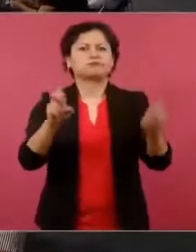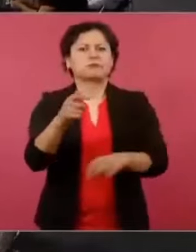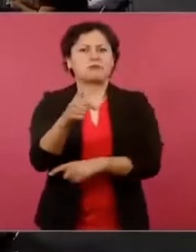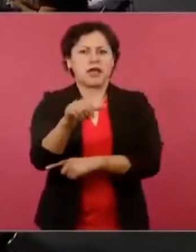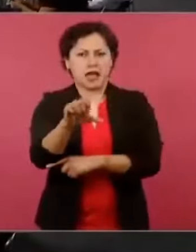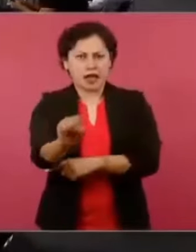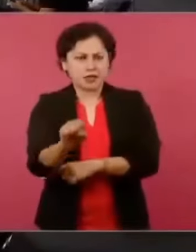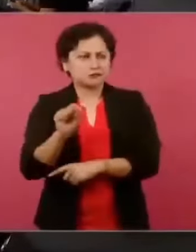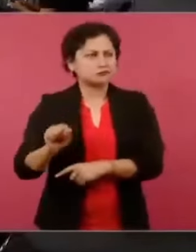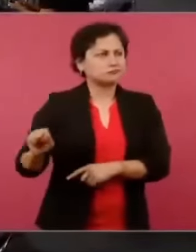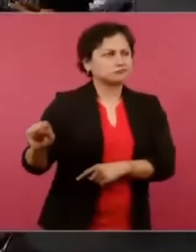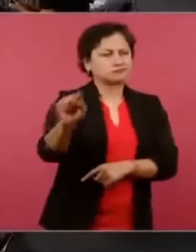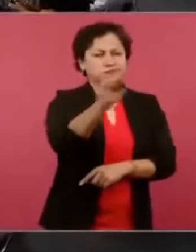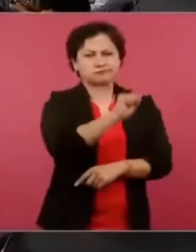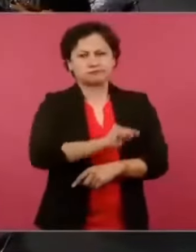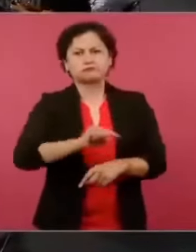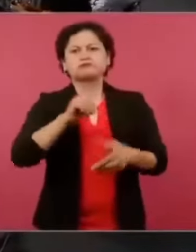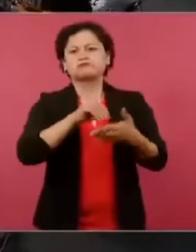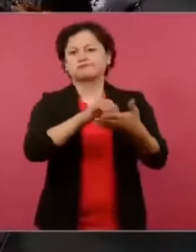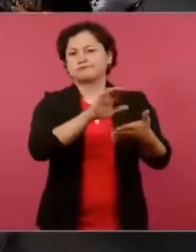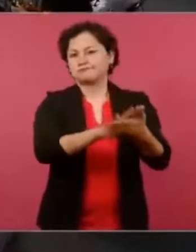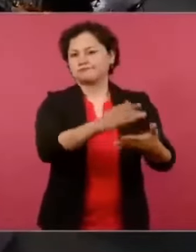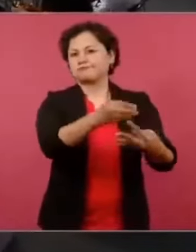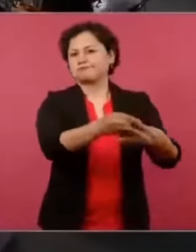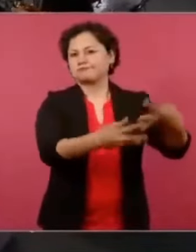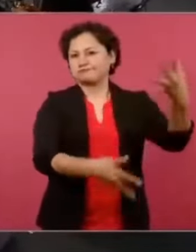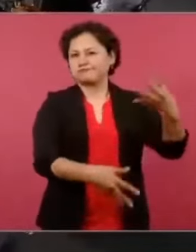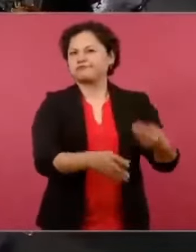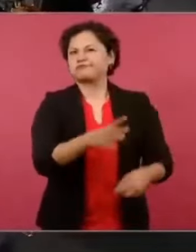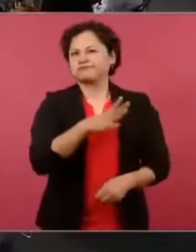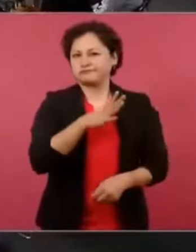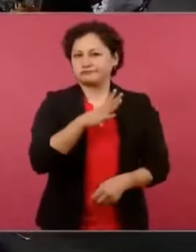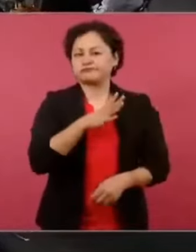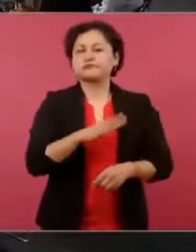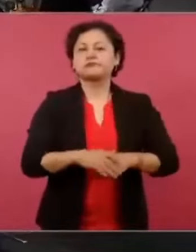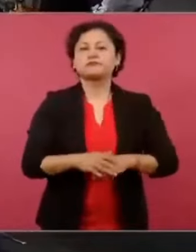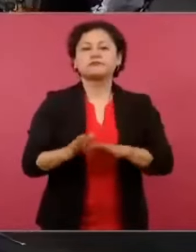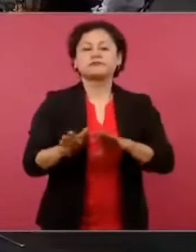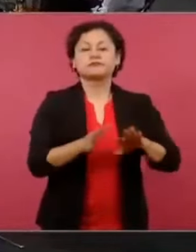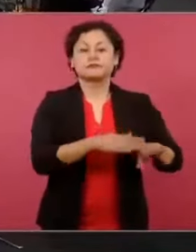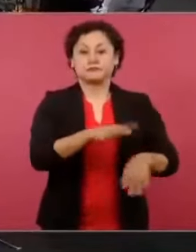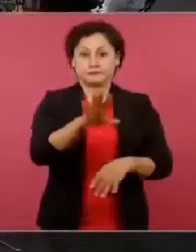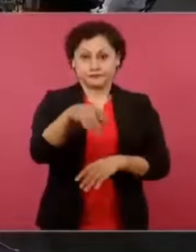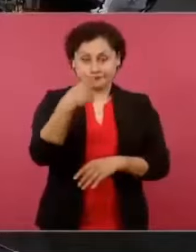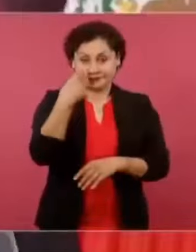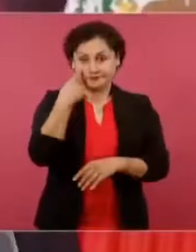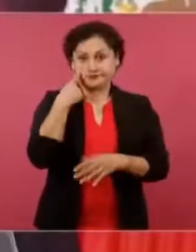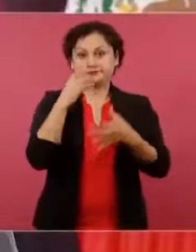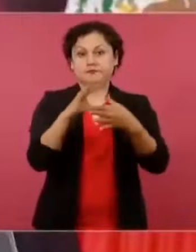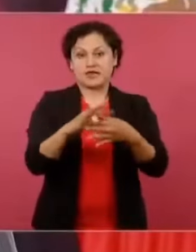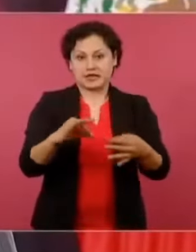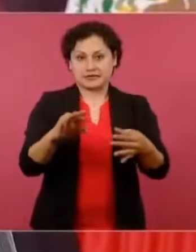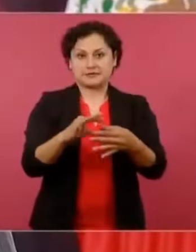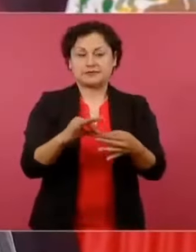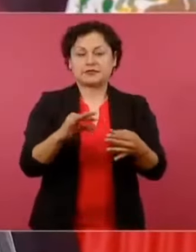Hay algo que también debe saberse, el presidente Biden